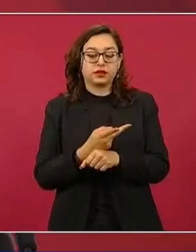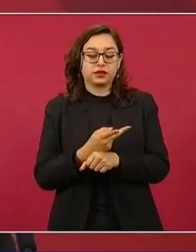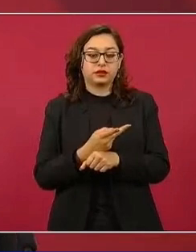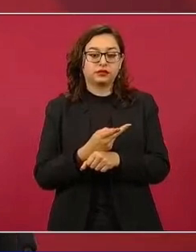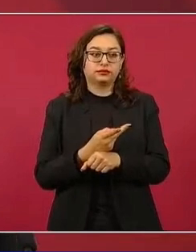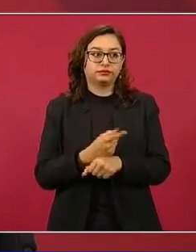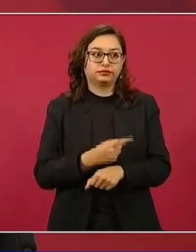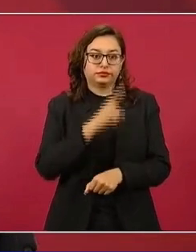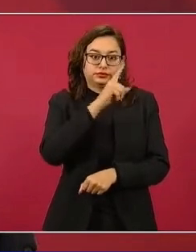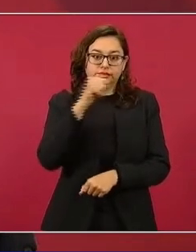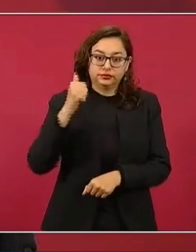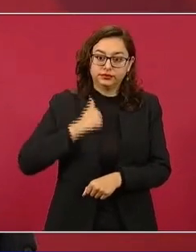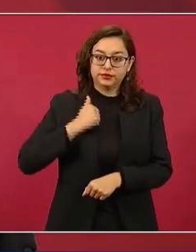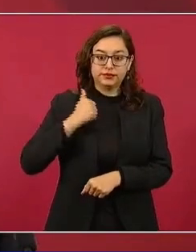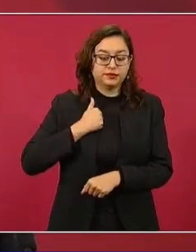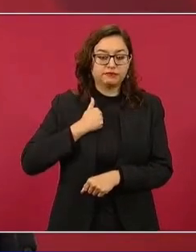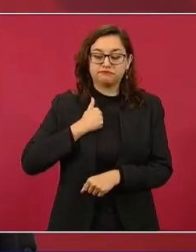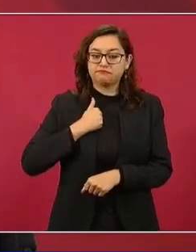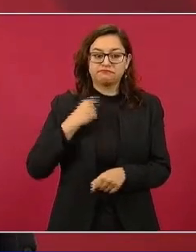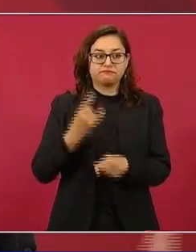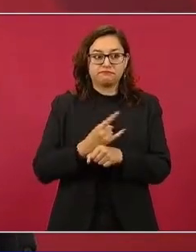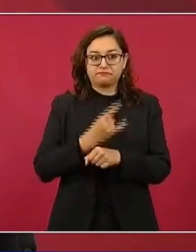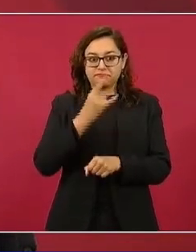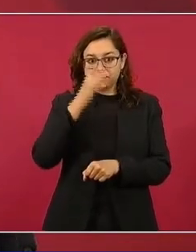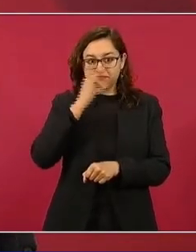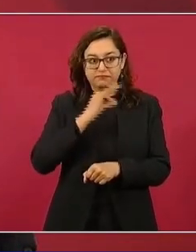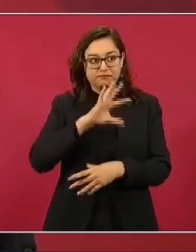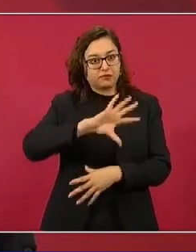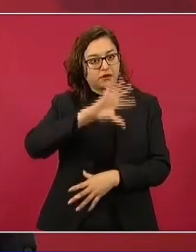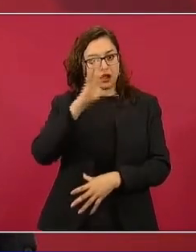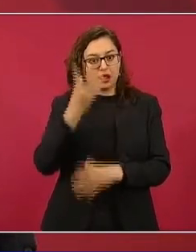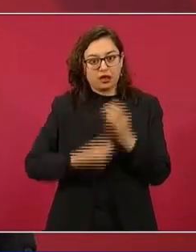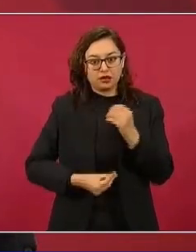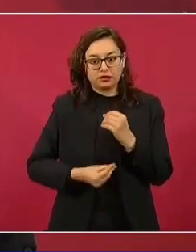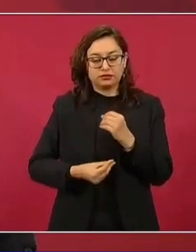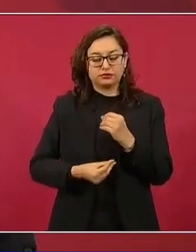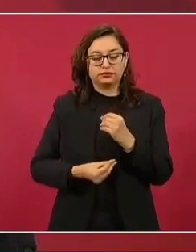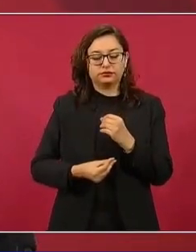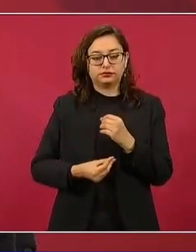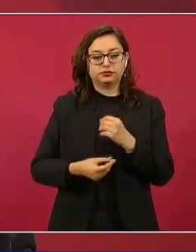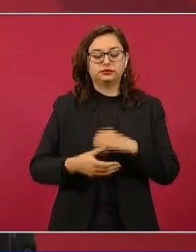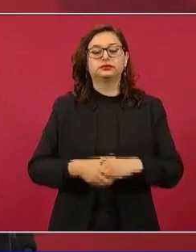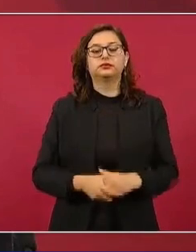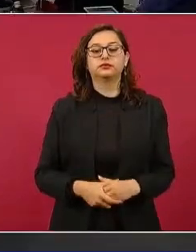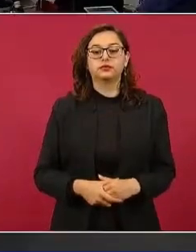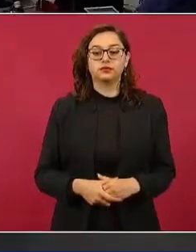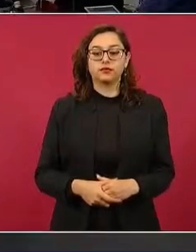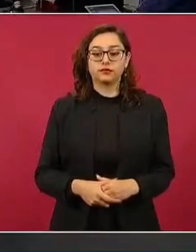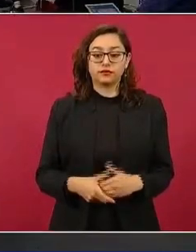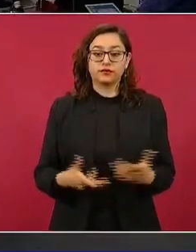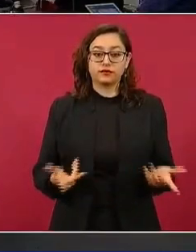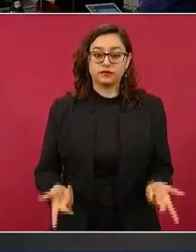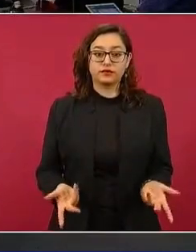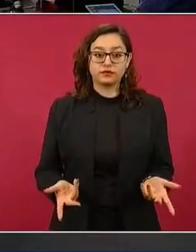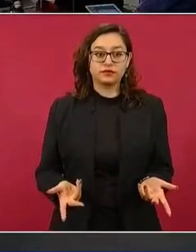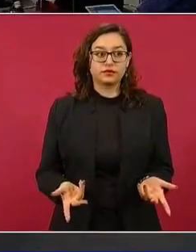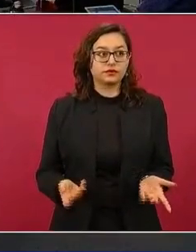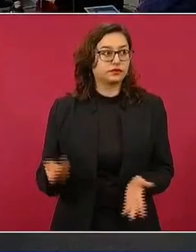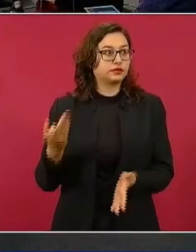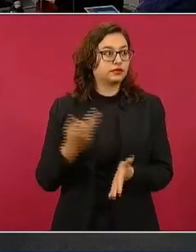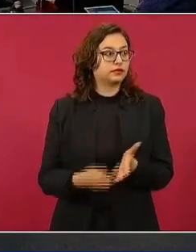falta mucho para el día